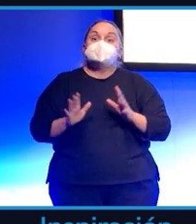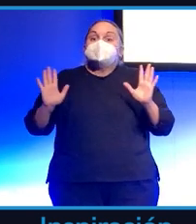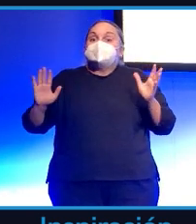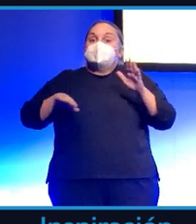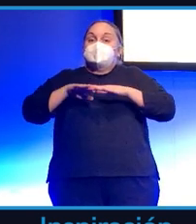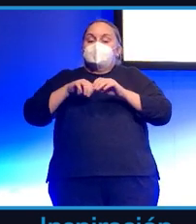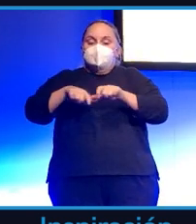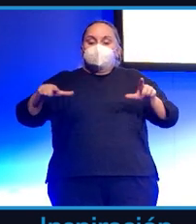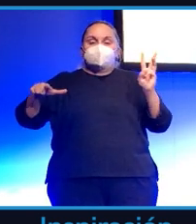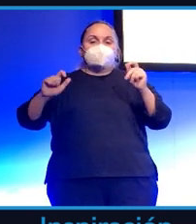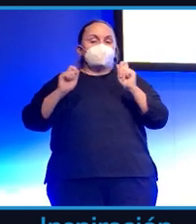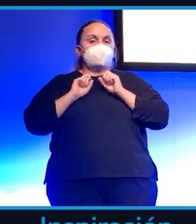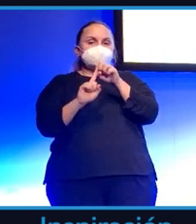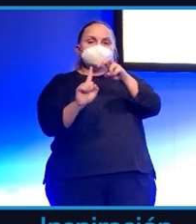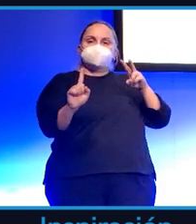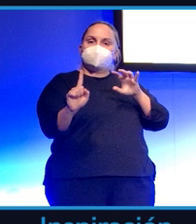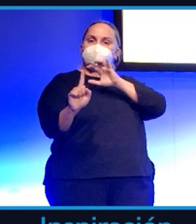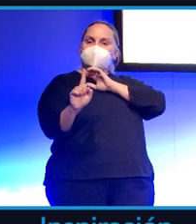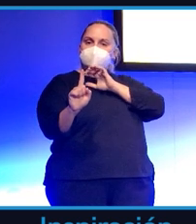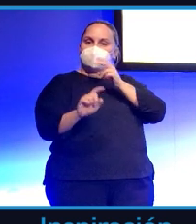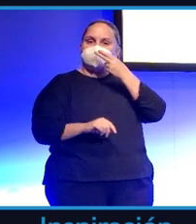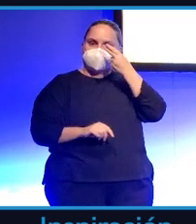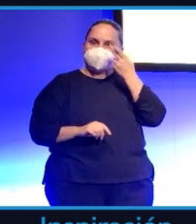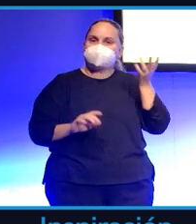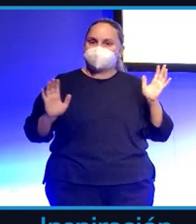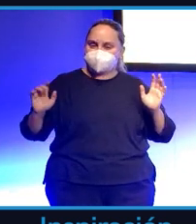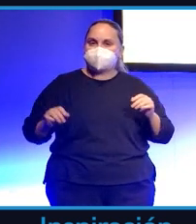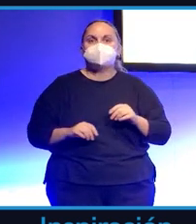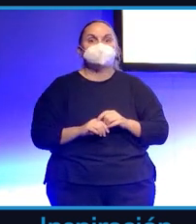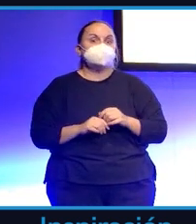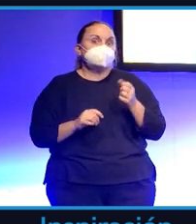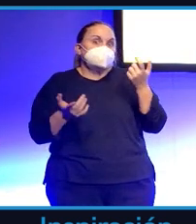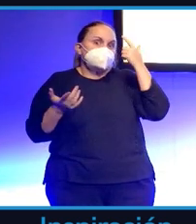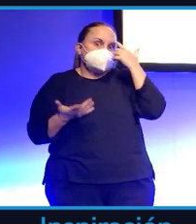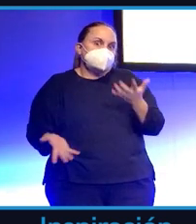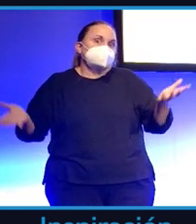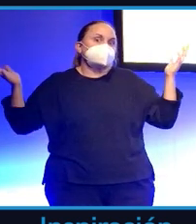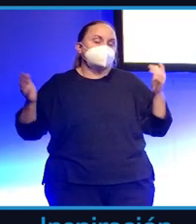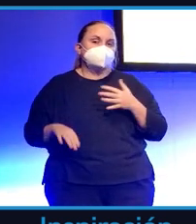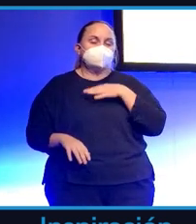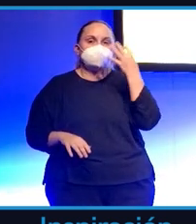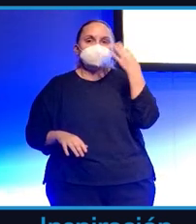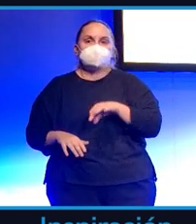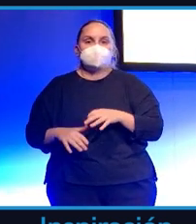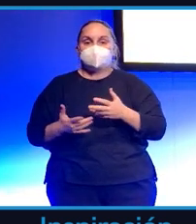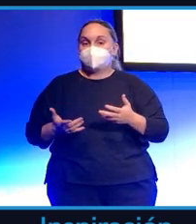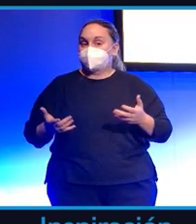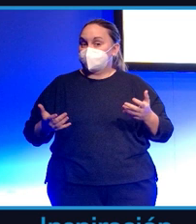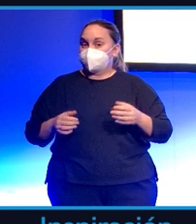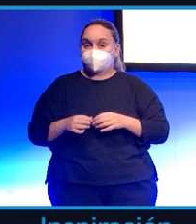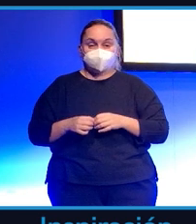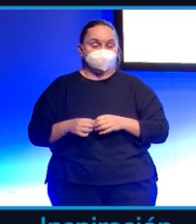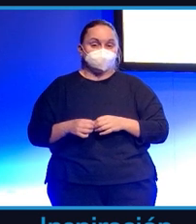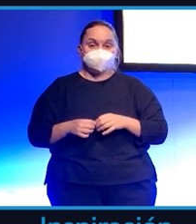perspectiva curiosa, interesante, y quién sabe, a lo mejor acaba destruyendo.